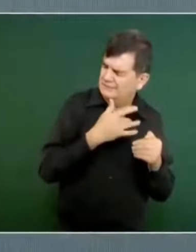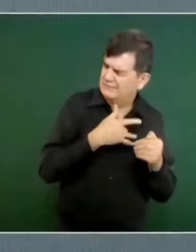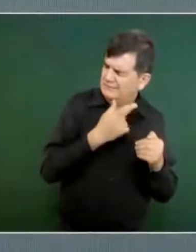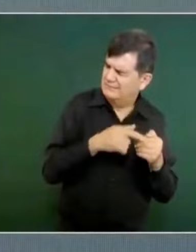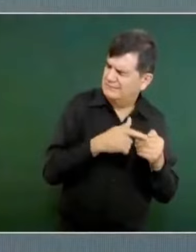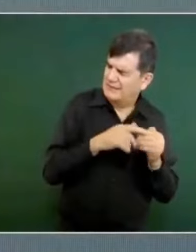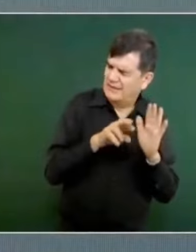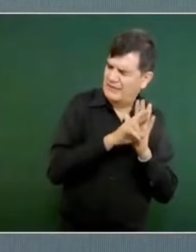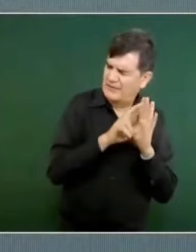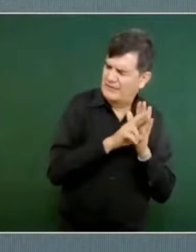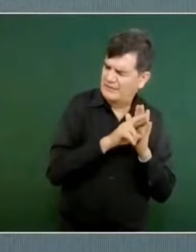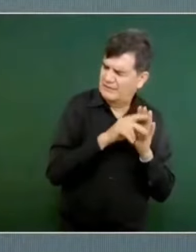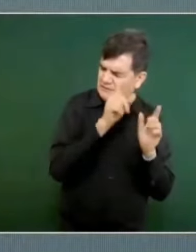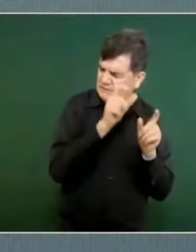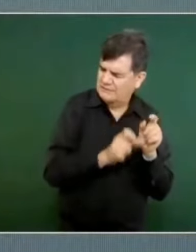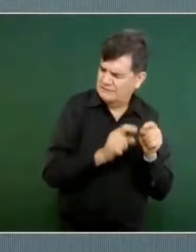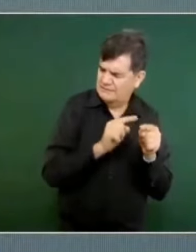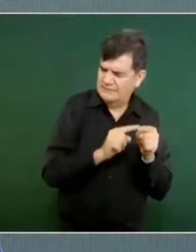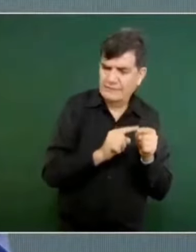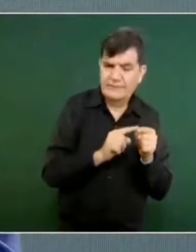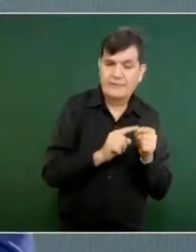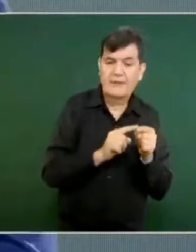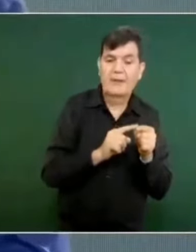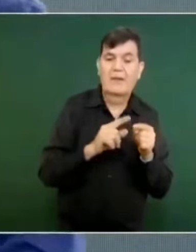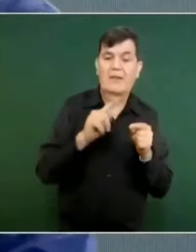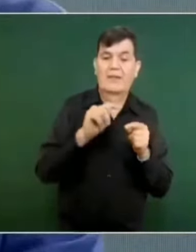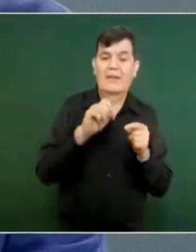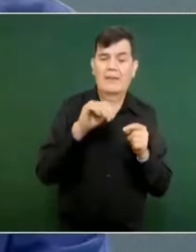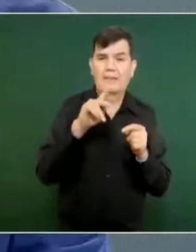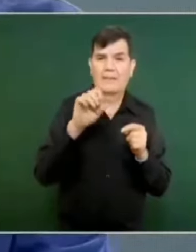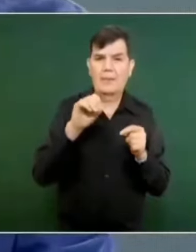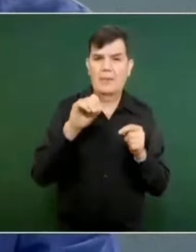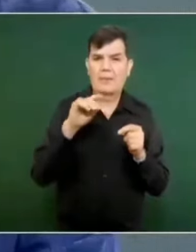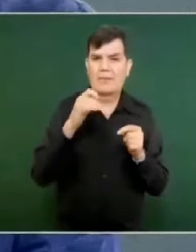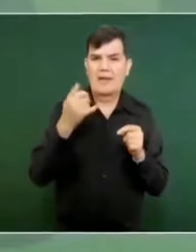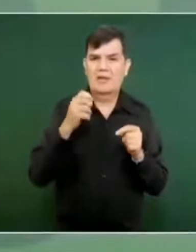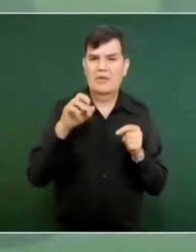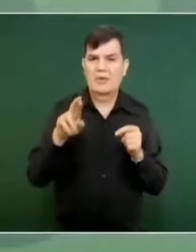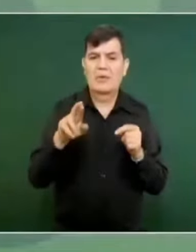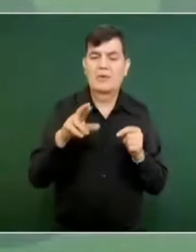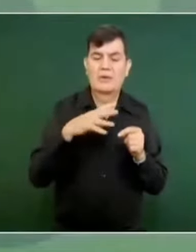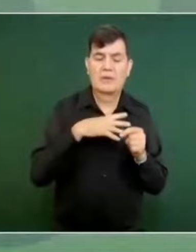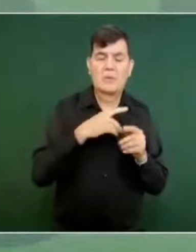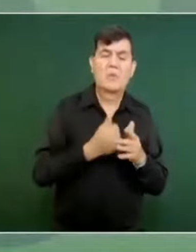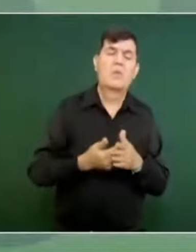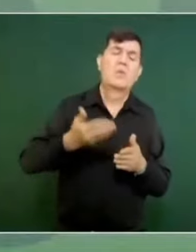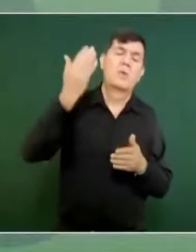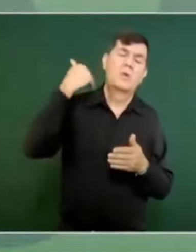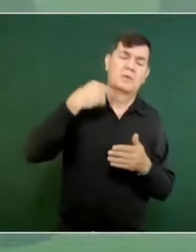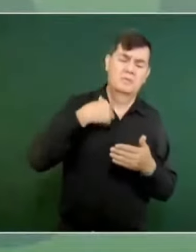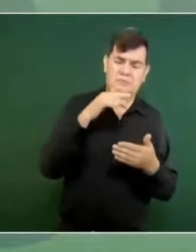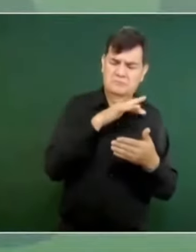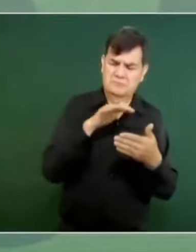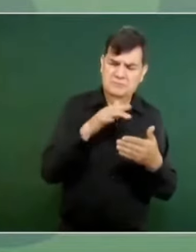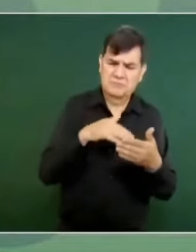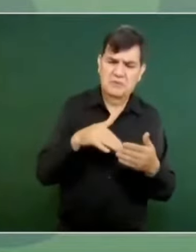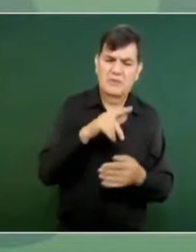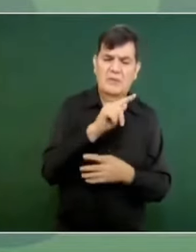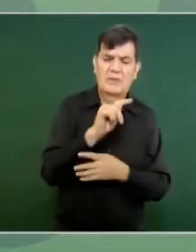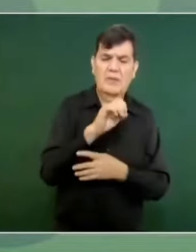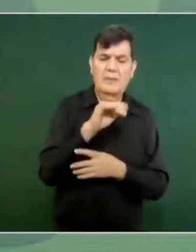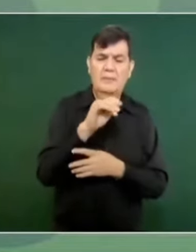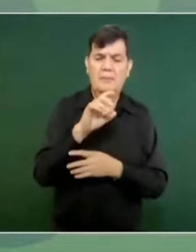Reforma? Templo Mayor. Templo Mayor. ¿Saben desde cuándo no leo la columna Templo Mayor? Templo